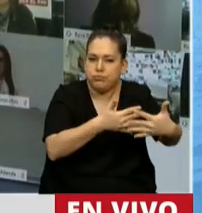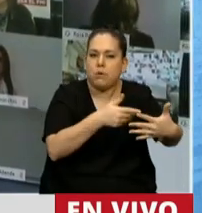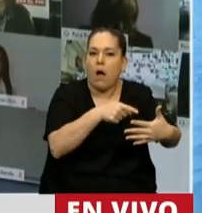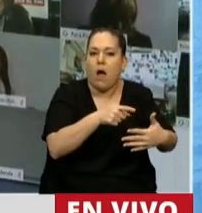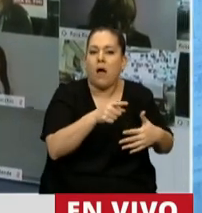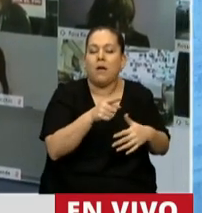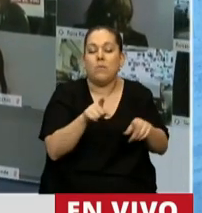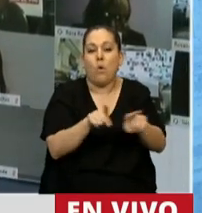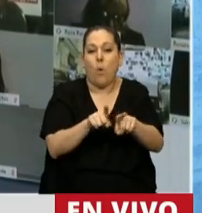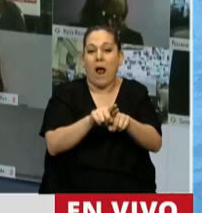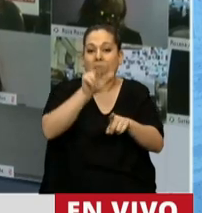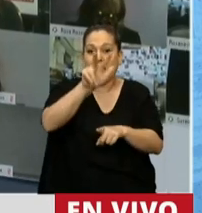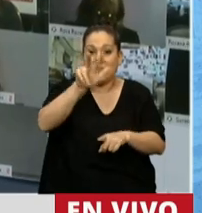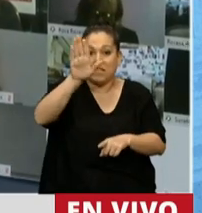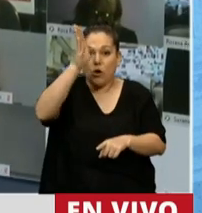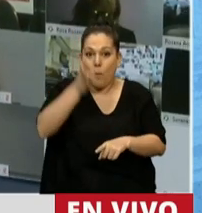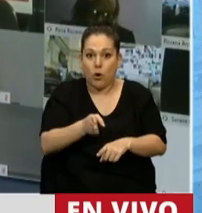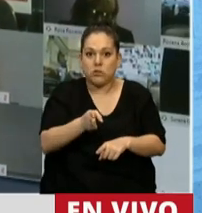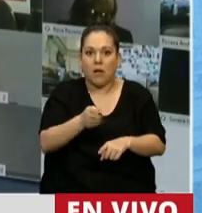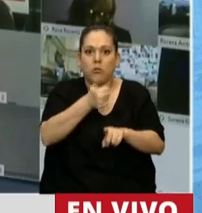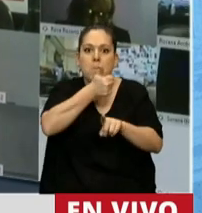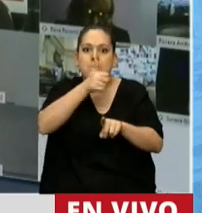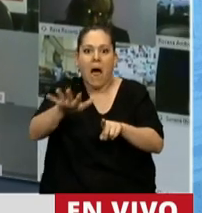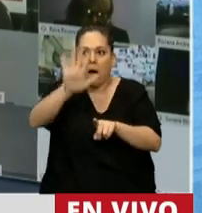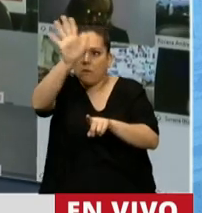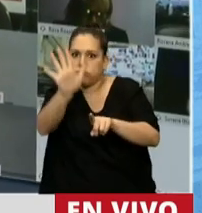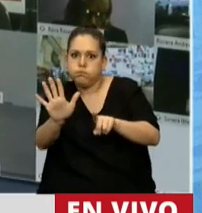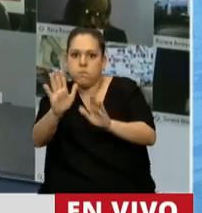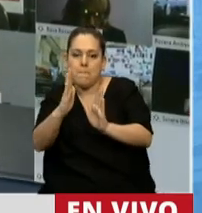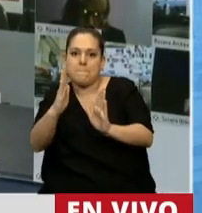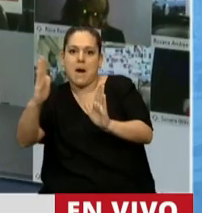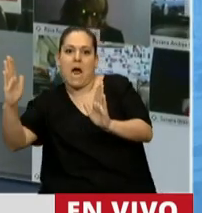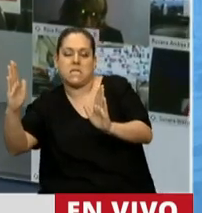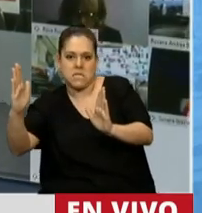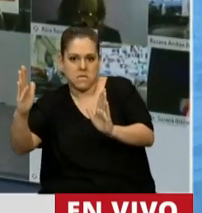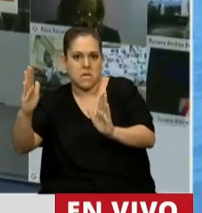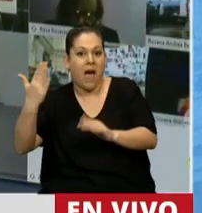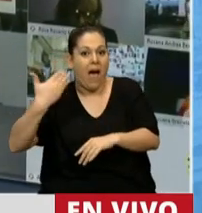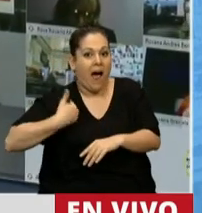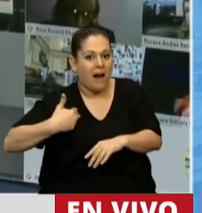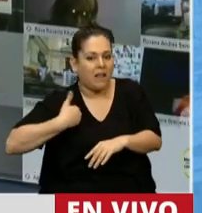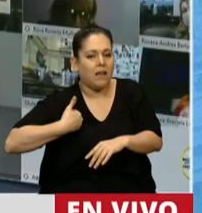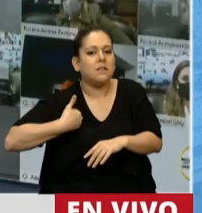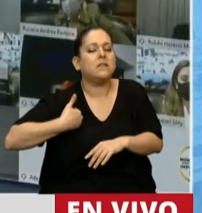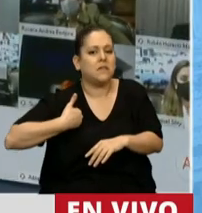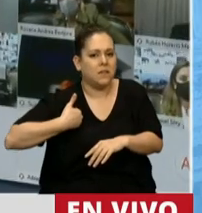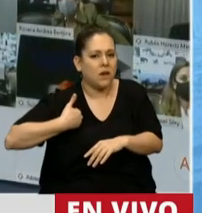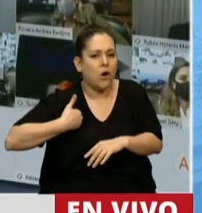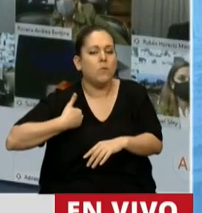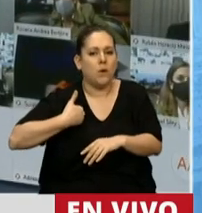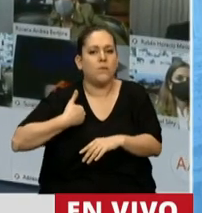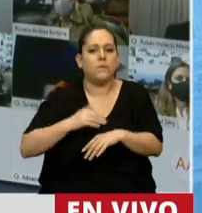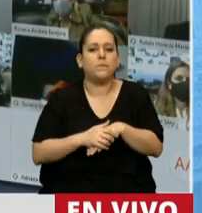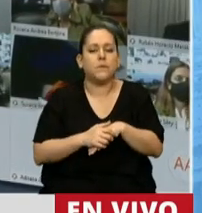un 35% los espacios marítimos del país. Argentina fue, señor presidente, el vigésimo quinto